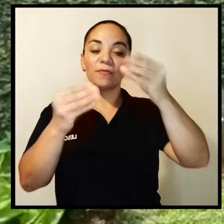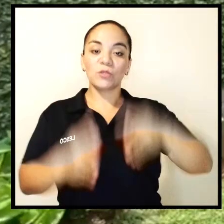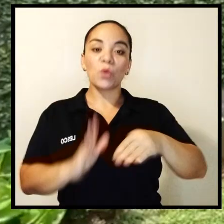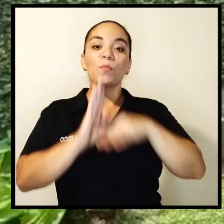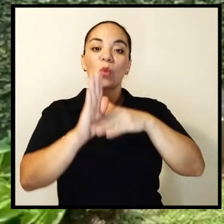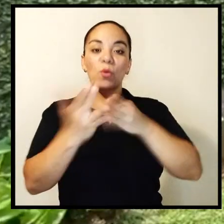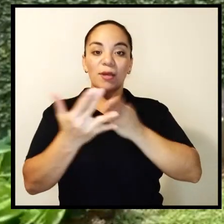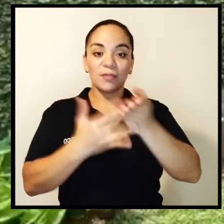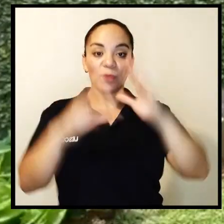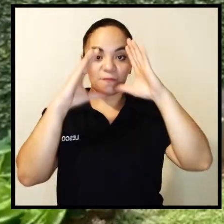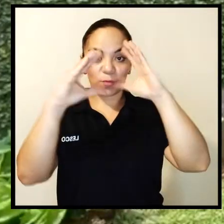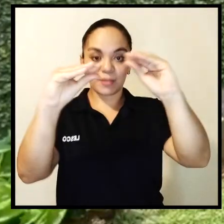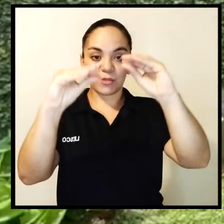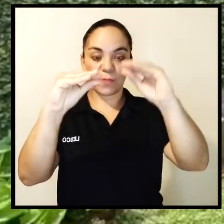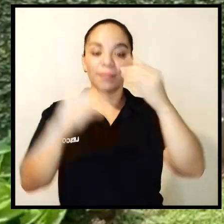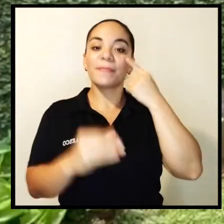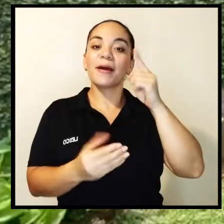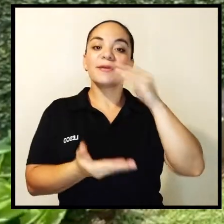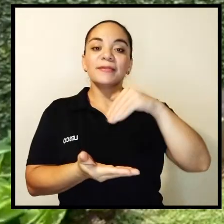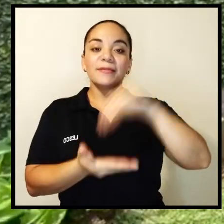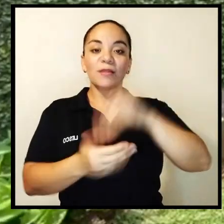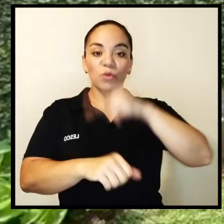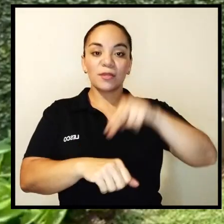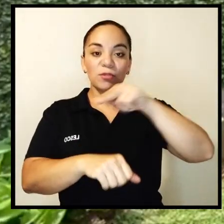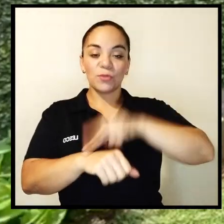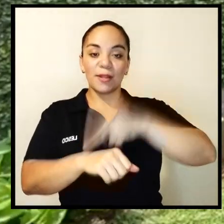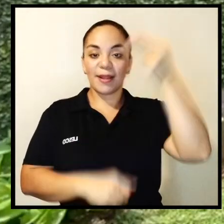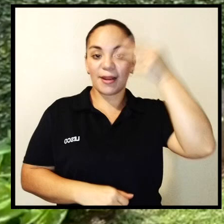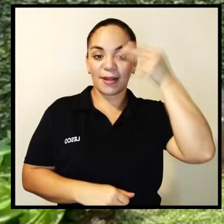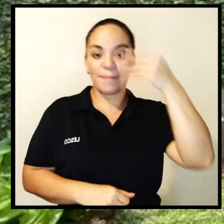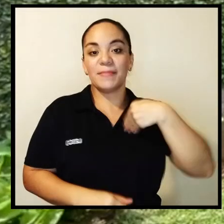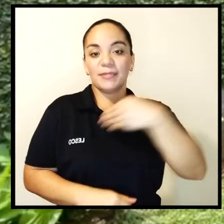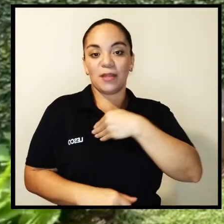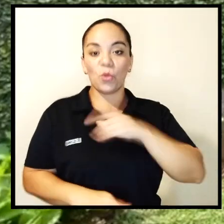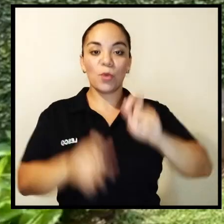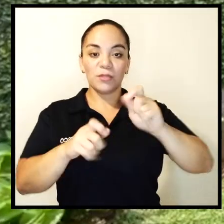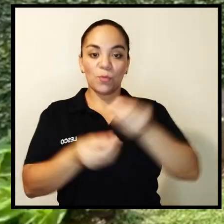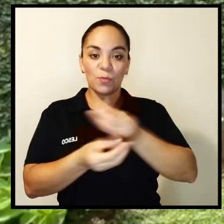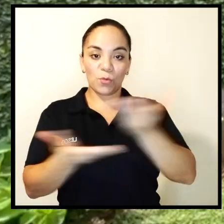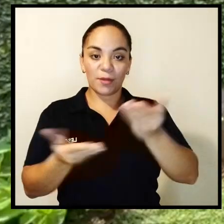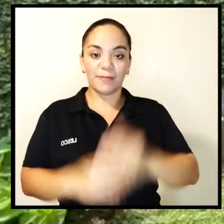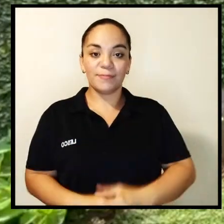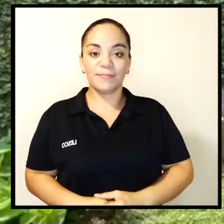acceso a la información para el Centro Nacional de Educación Helen Keller del Ministerio de Educación Pública.